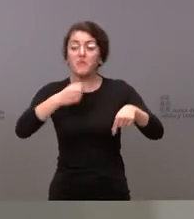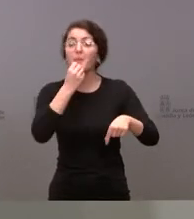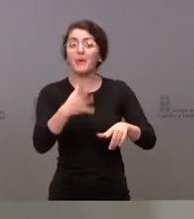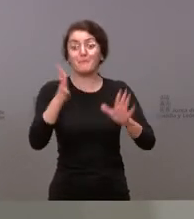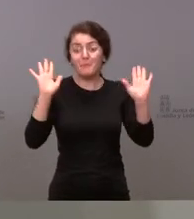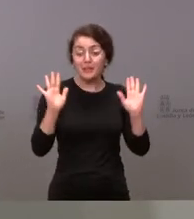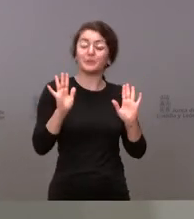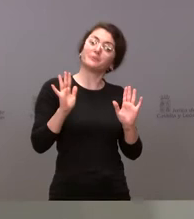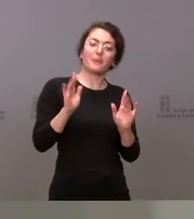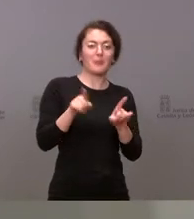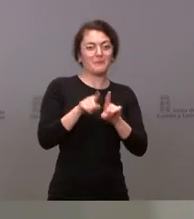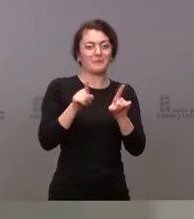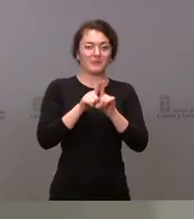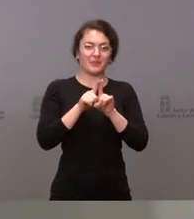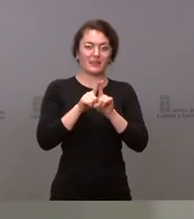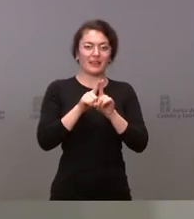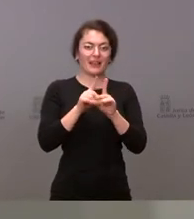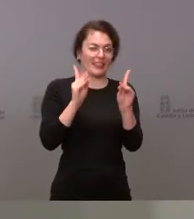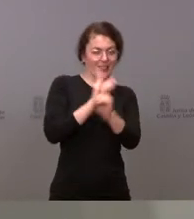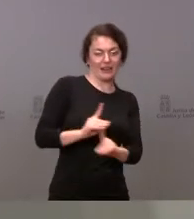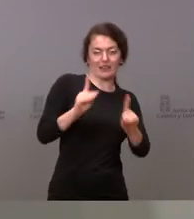discretos al menos durante la negociación.